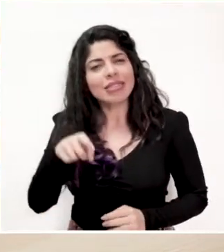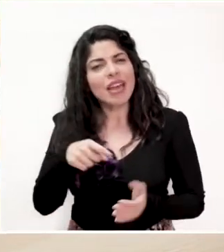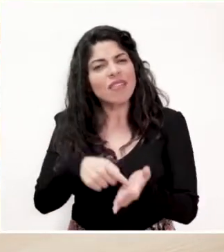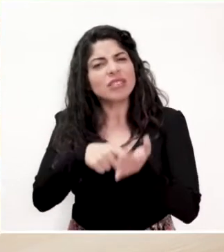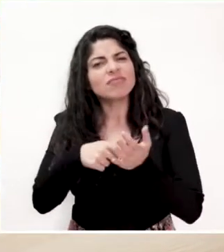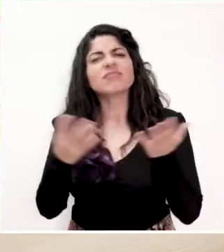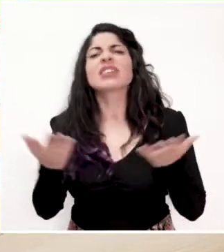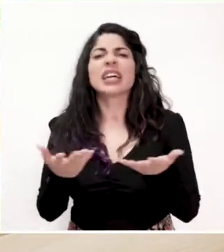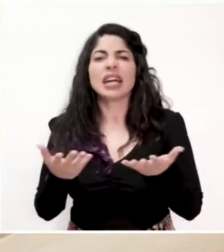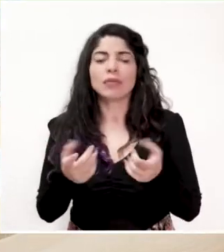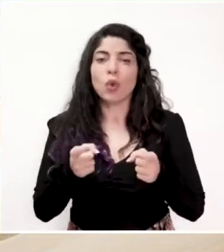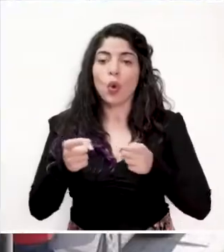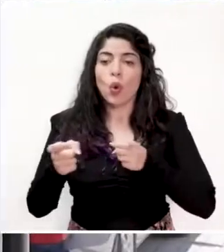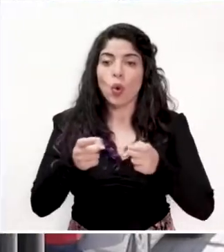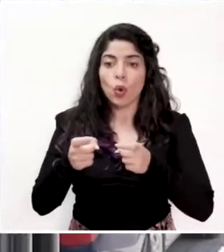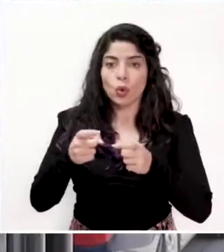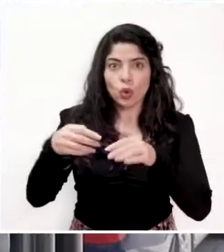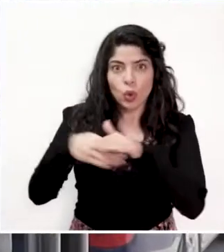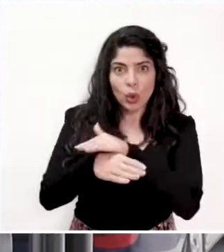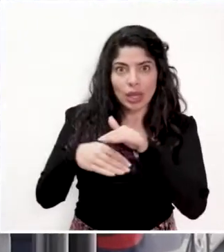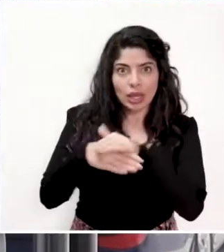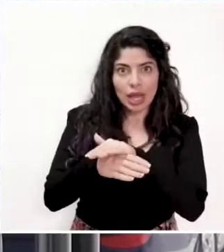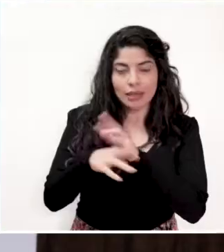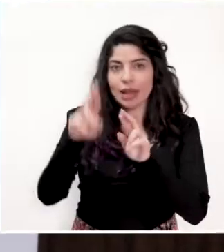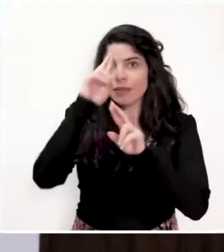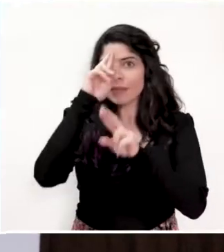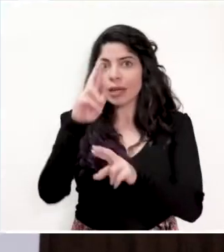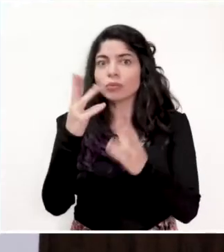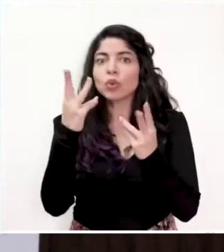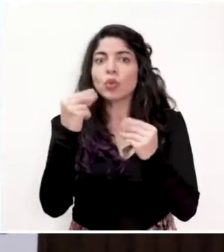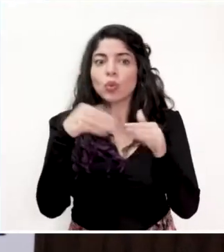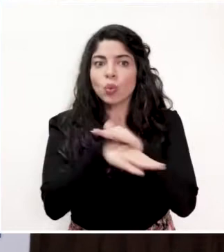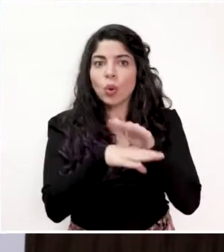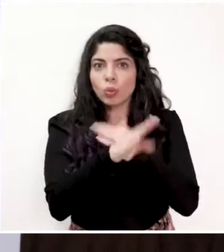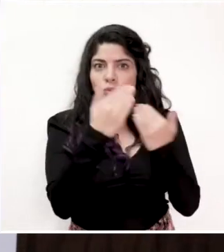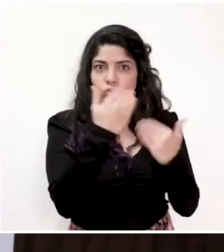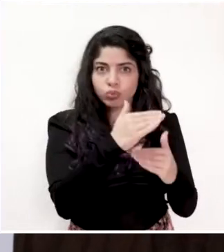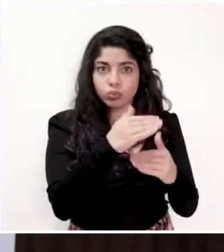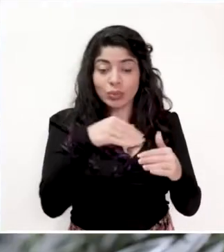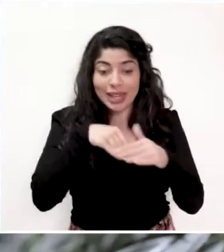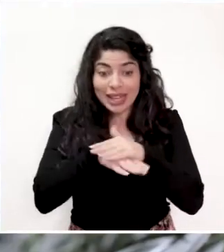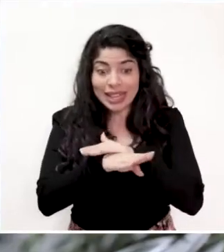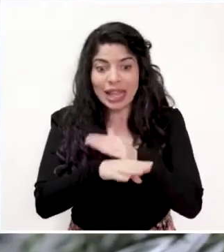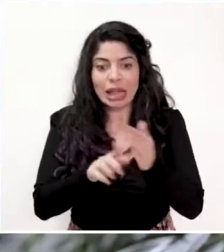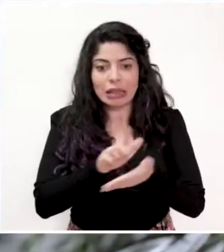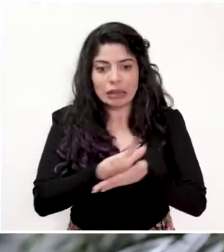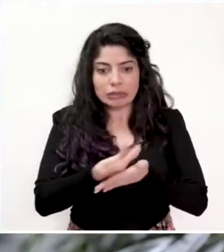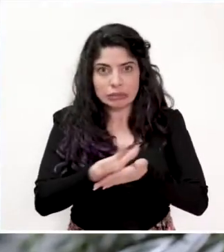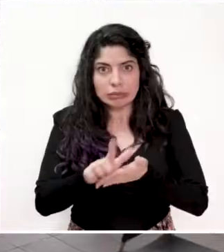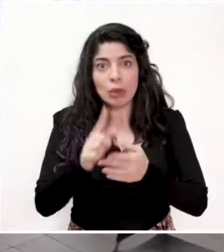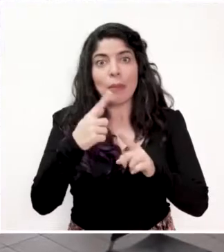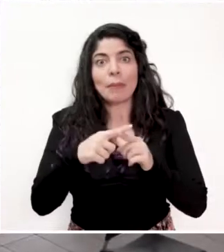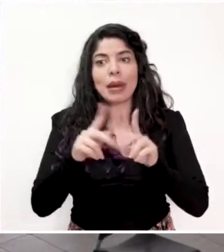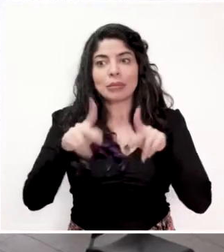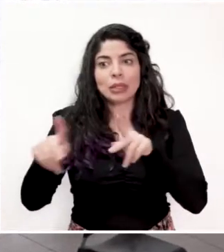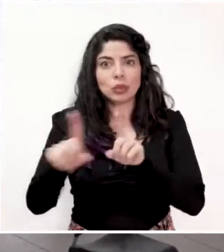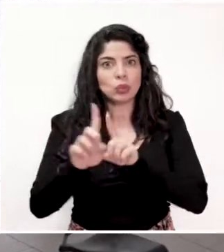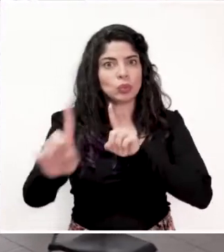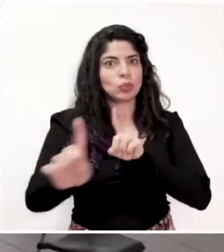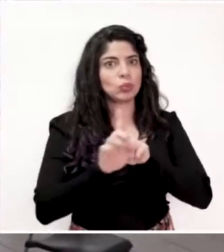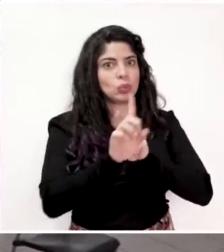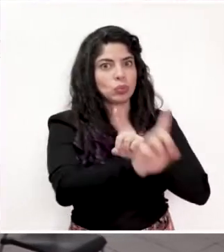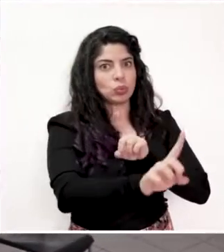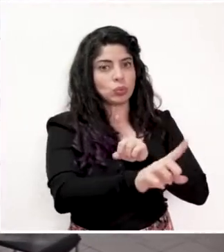deberán contar con control de ingreso, respetar capacidad de aforo, filtro sanitario y distanciamiento